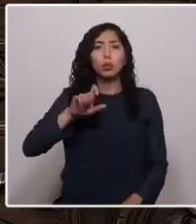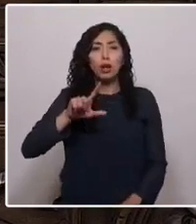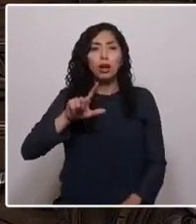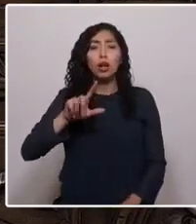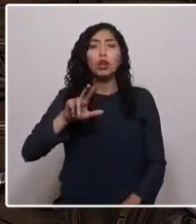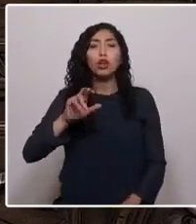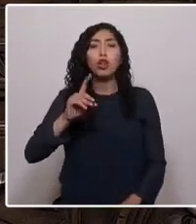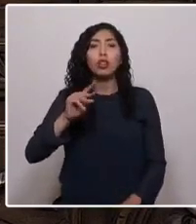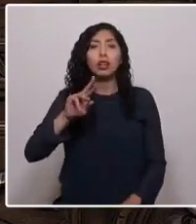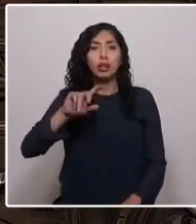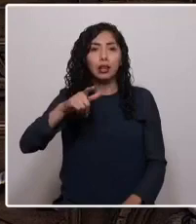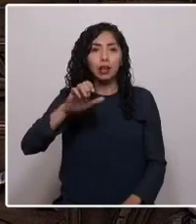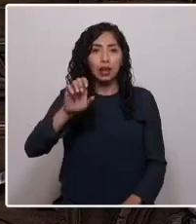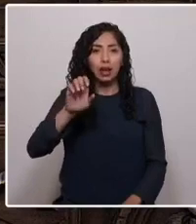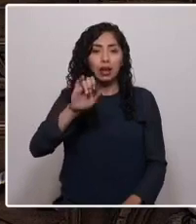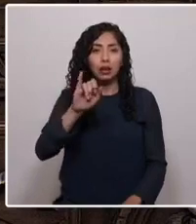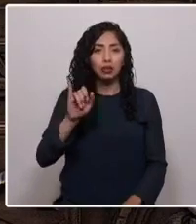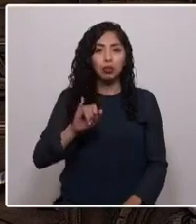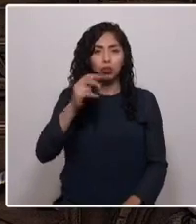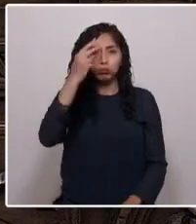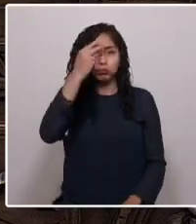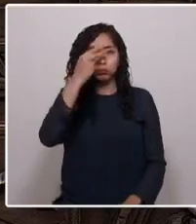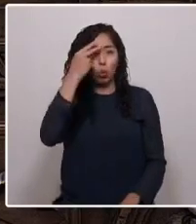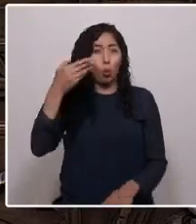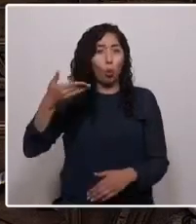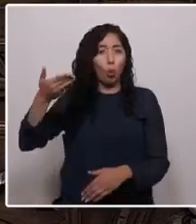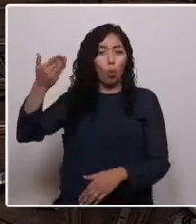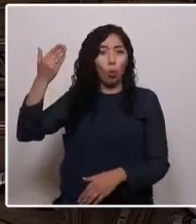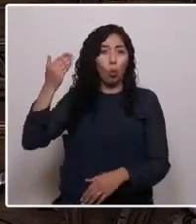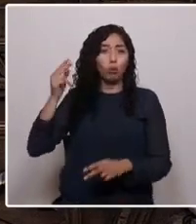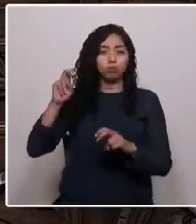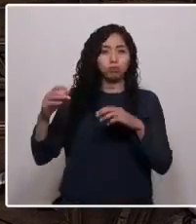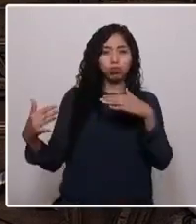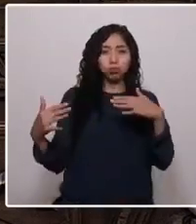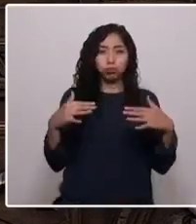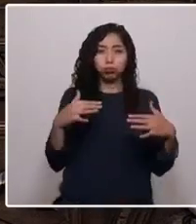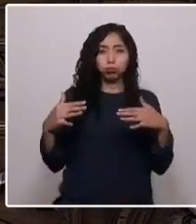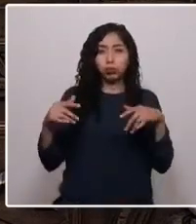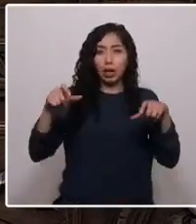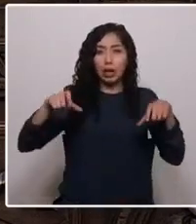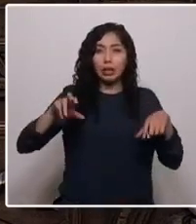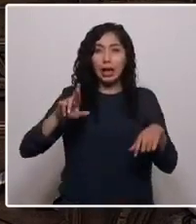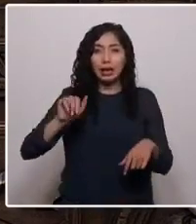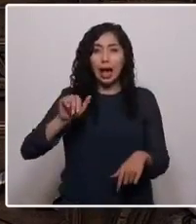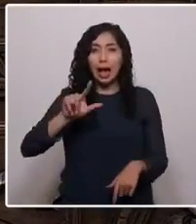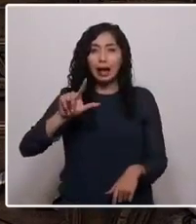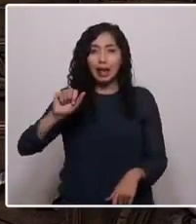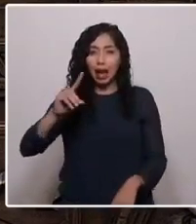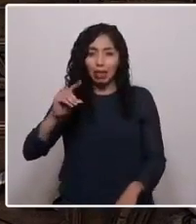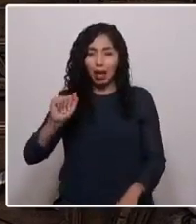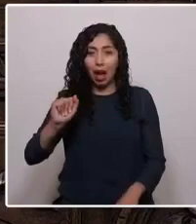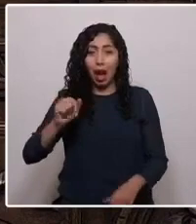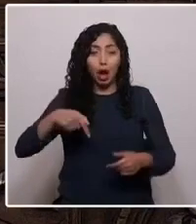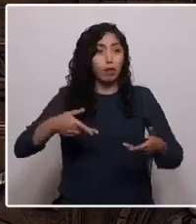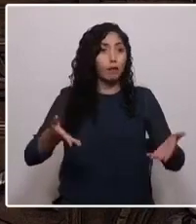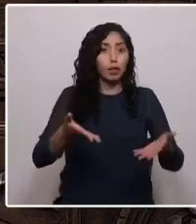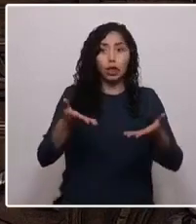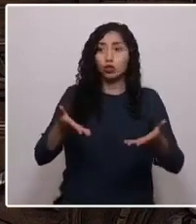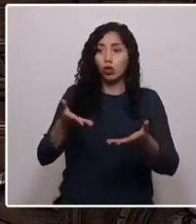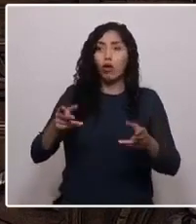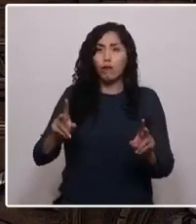en un cabildo con ciudadanos chilenos tras el desastre de cancha rayada. Una invitación a mantener viva la esperanza,